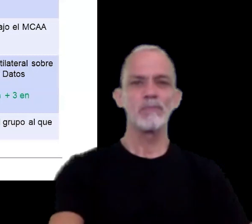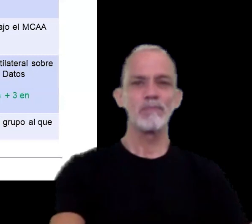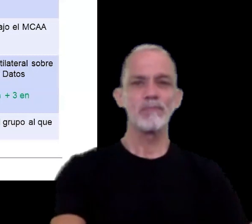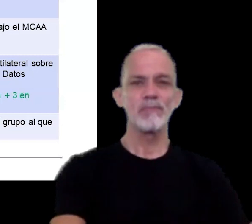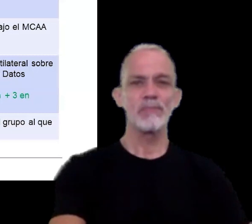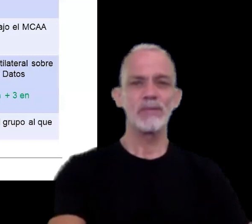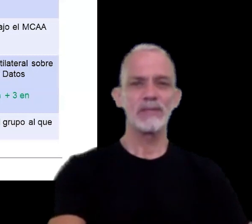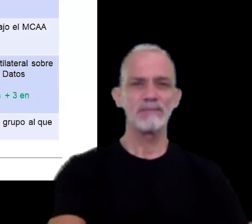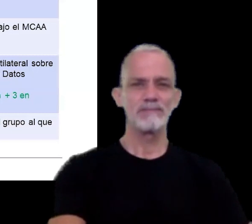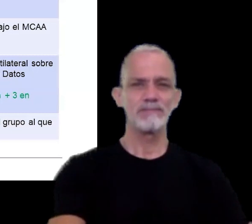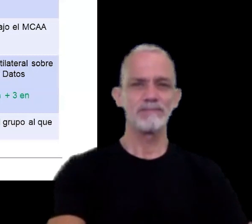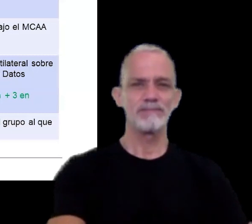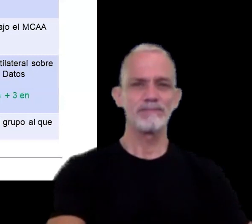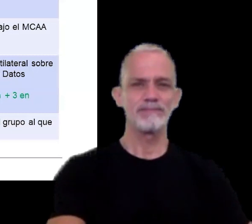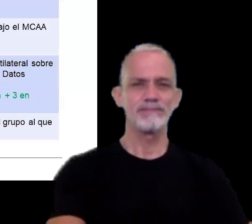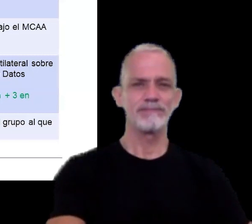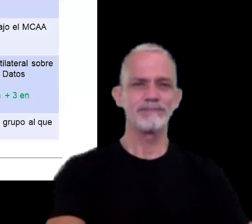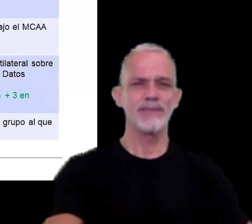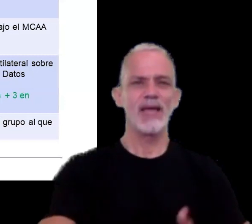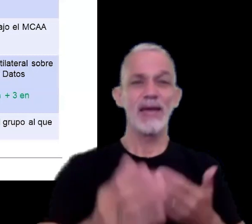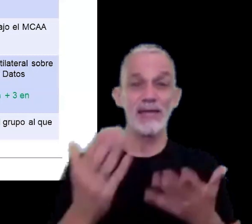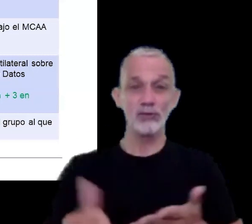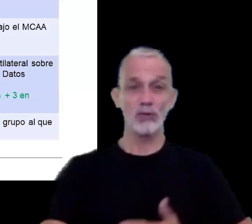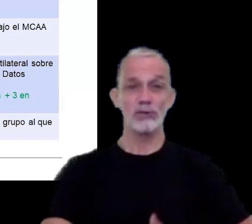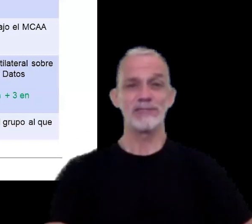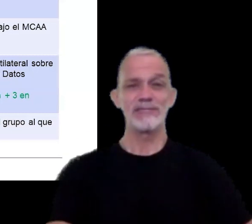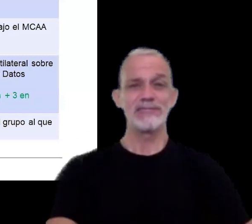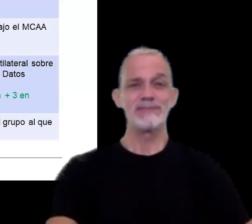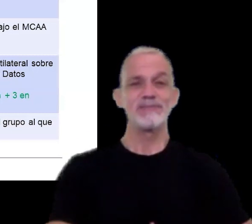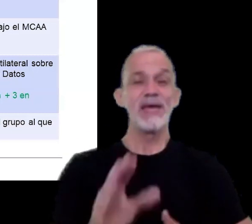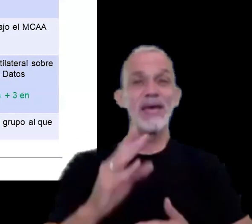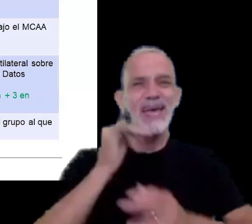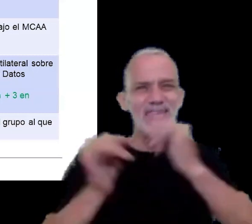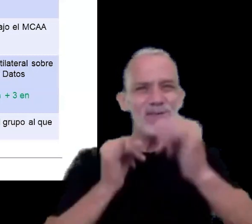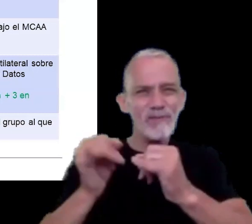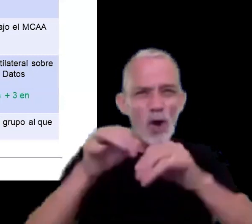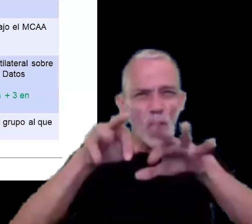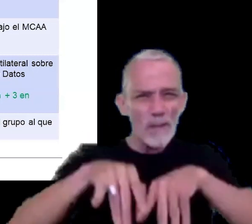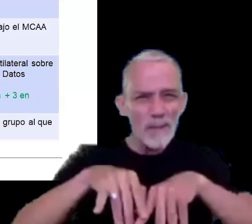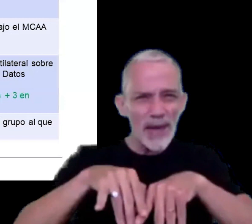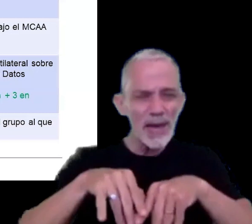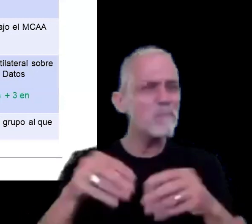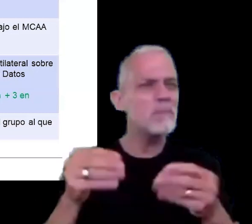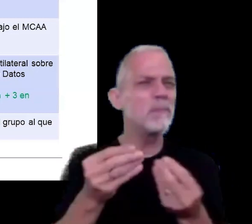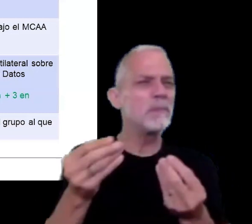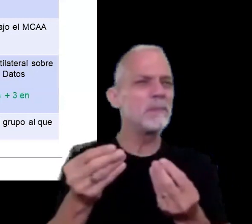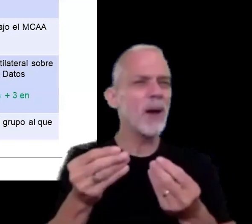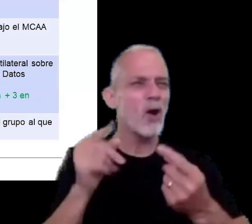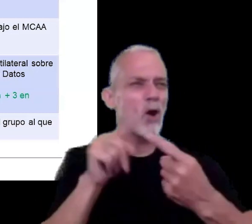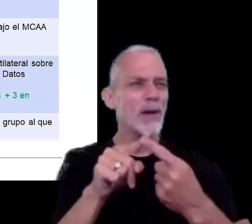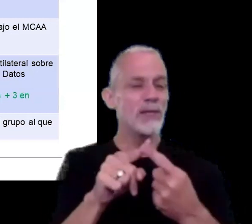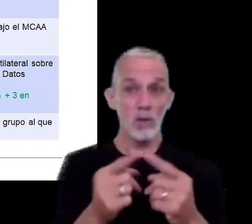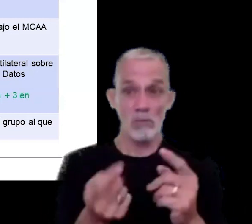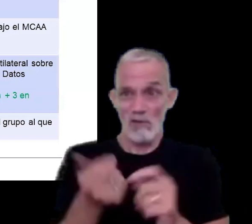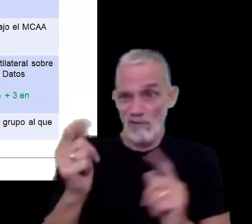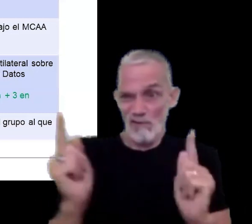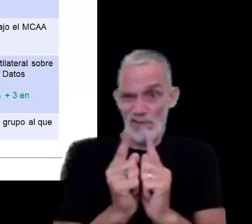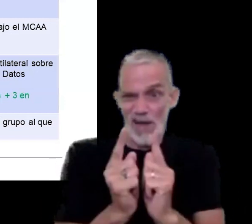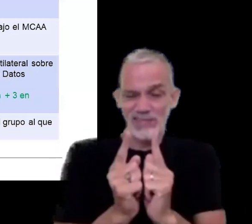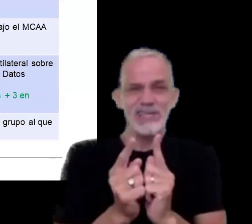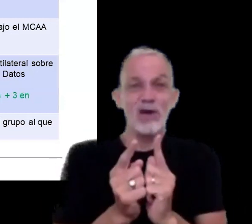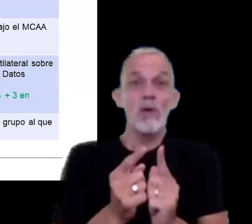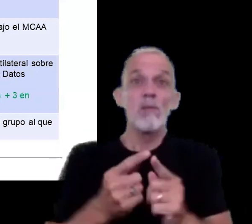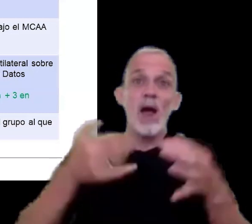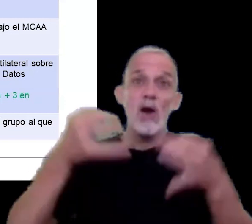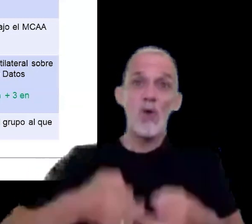de modo tal que este informe tiene como propósito simplificar la carga de cumplimiento